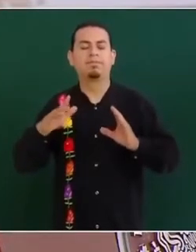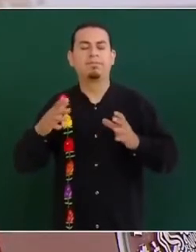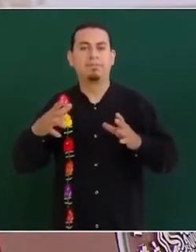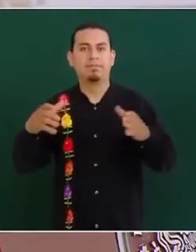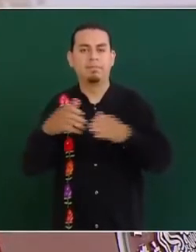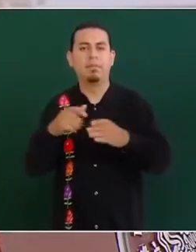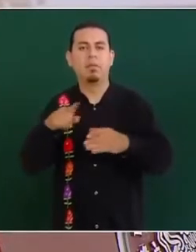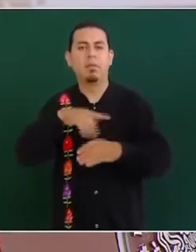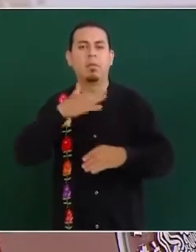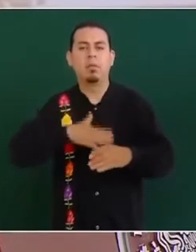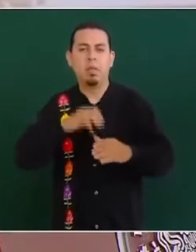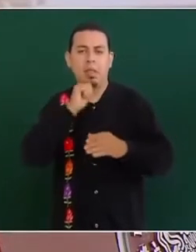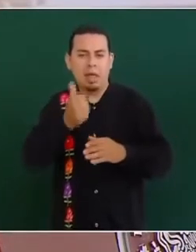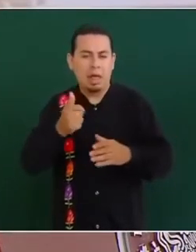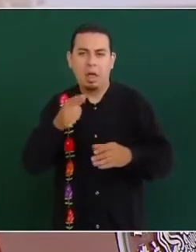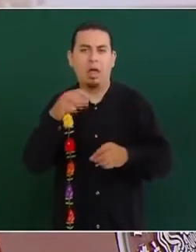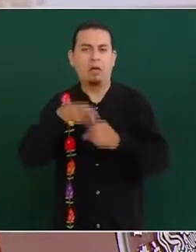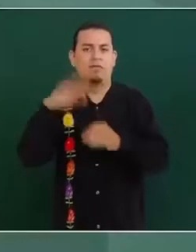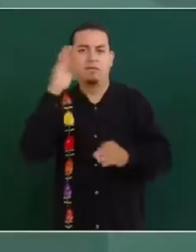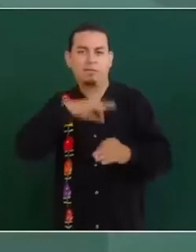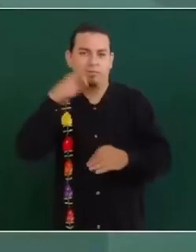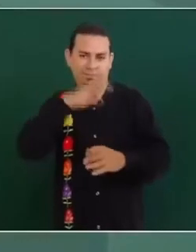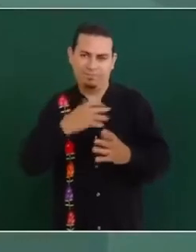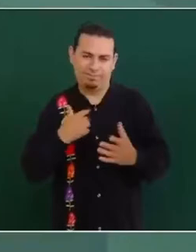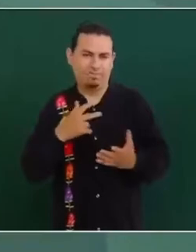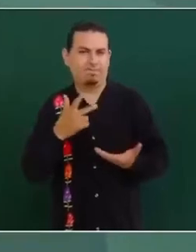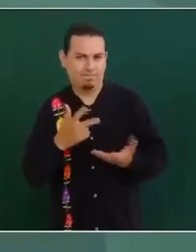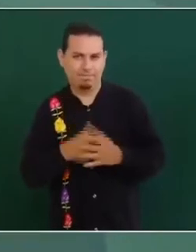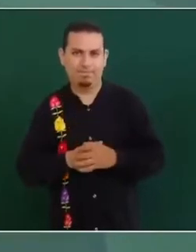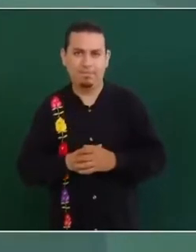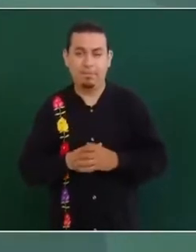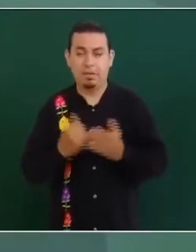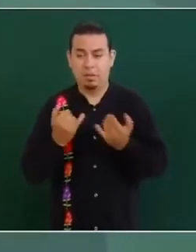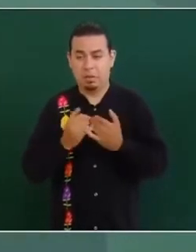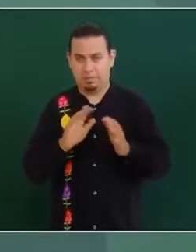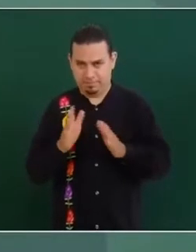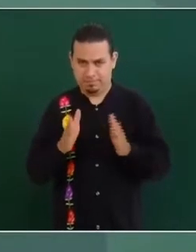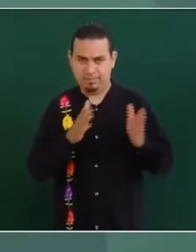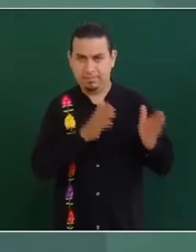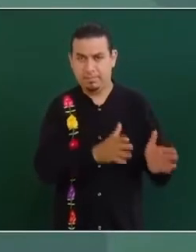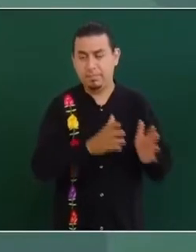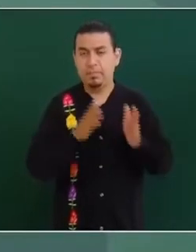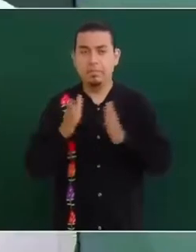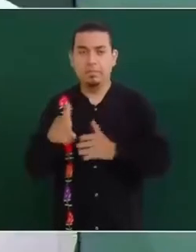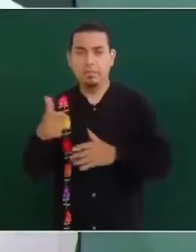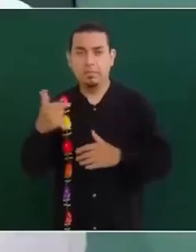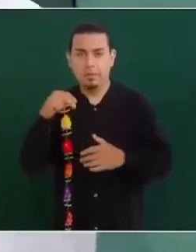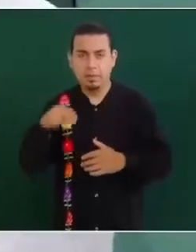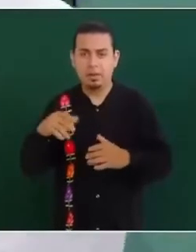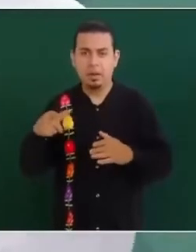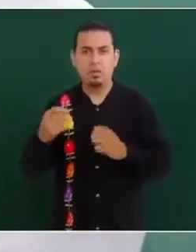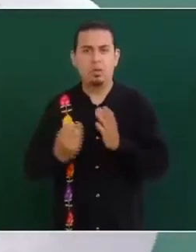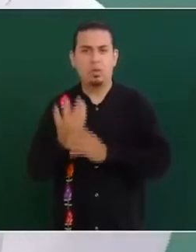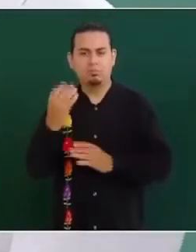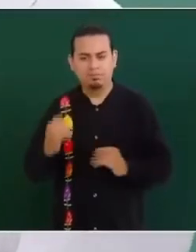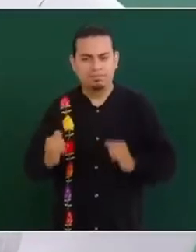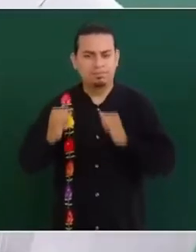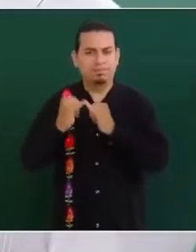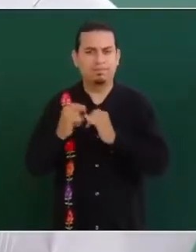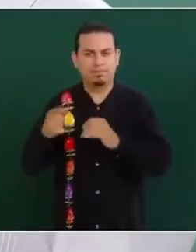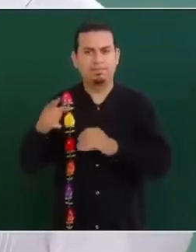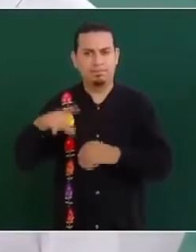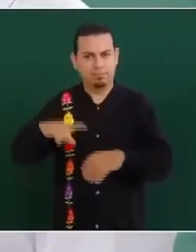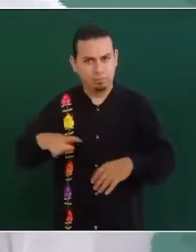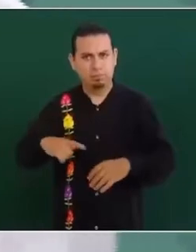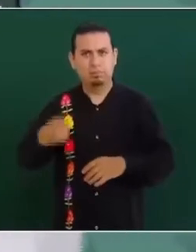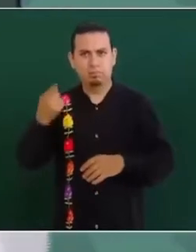es el que la Guardia Nacional, que es una institución que